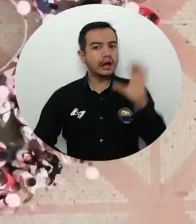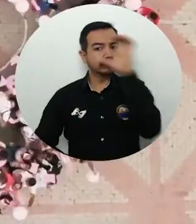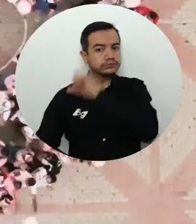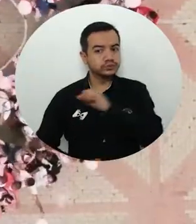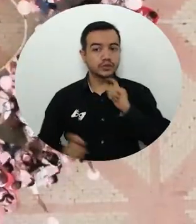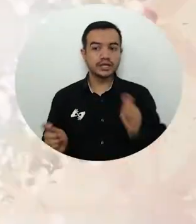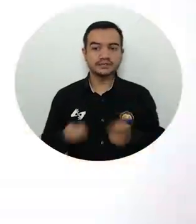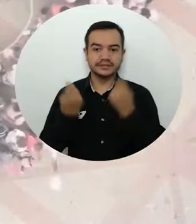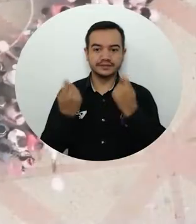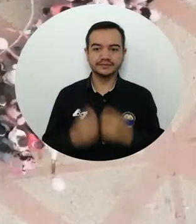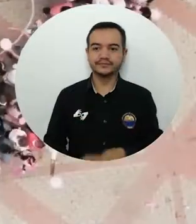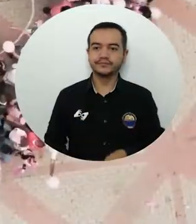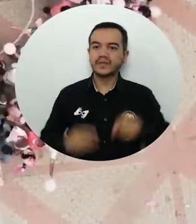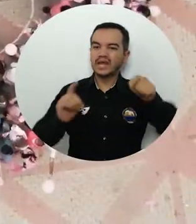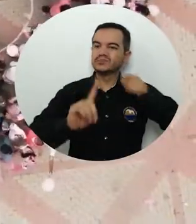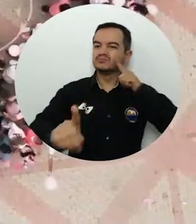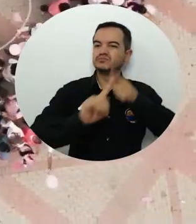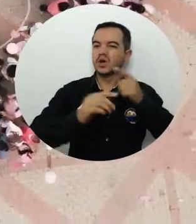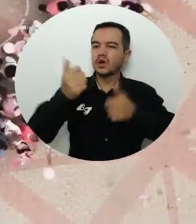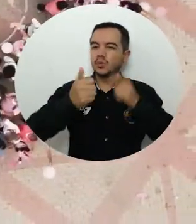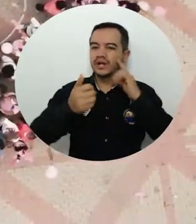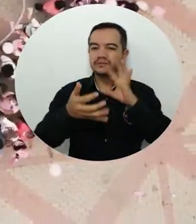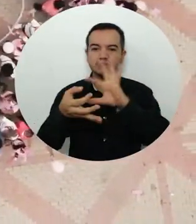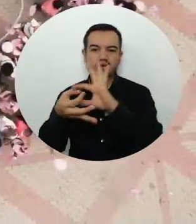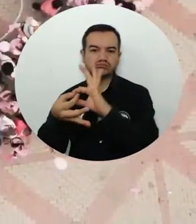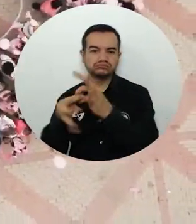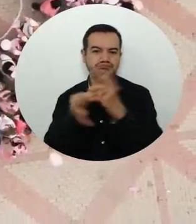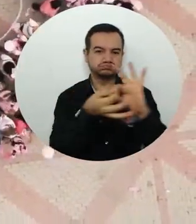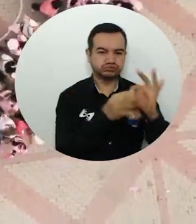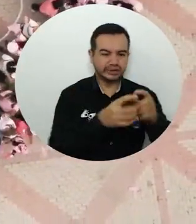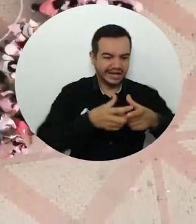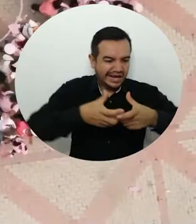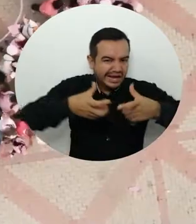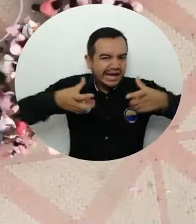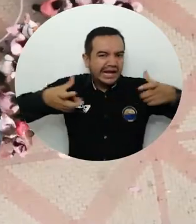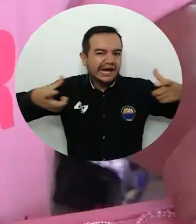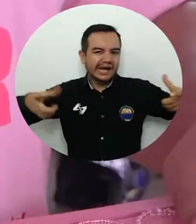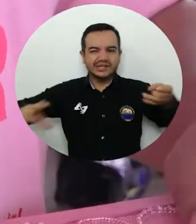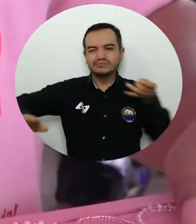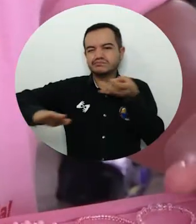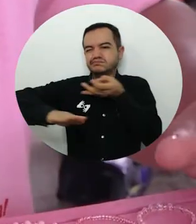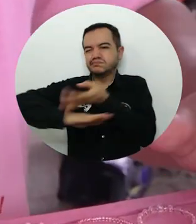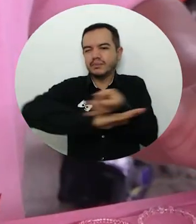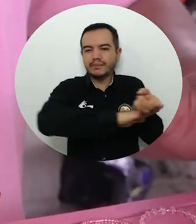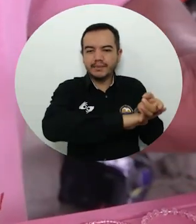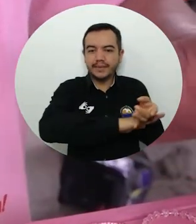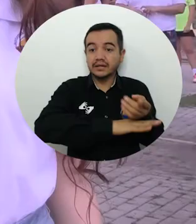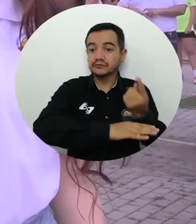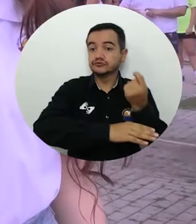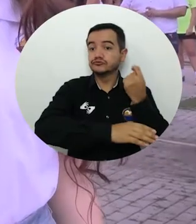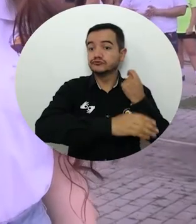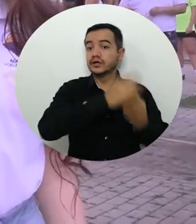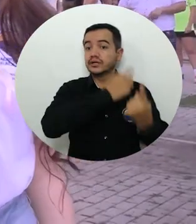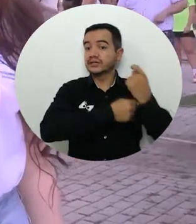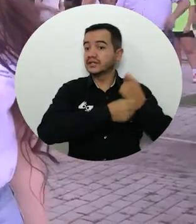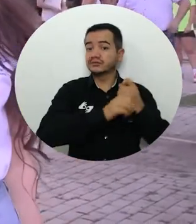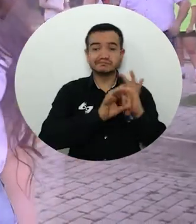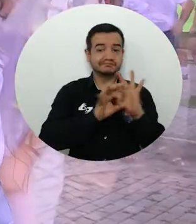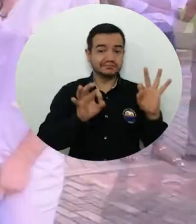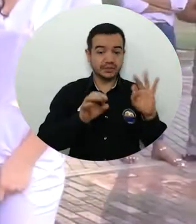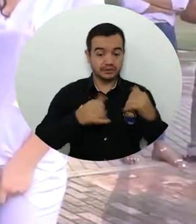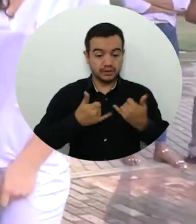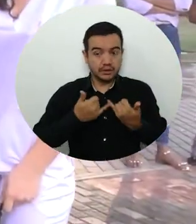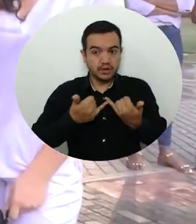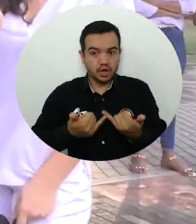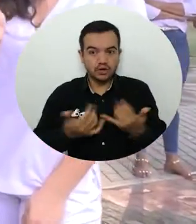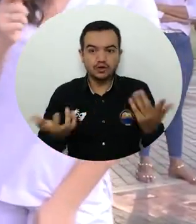las actividades bandera es la conformación del lazo humano más grande del país, que tras la ausencia del año anterior, tuvo lugar en la plazoleta Los Almendros